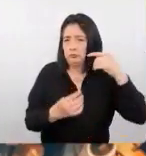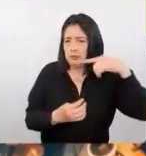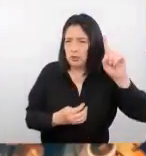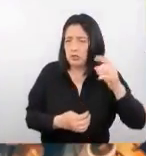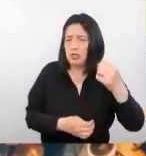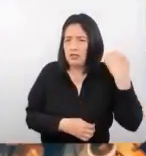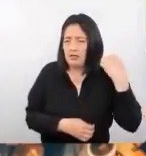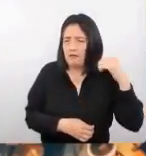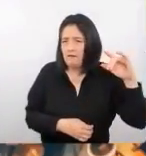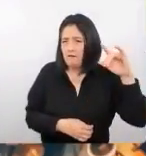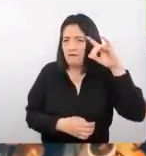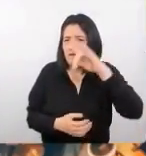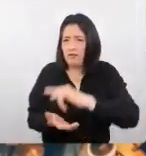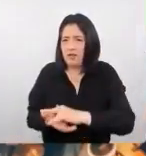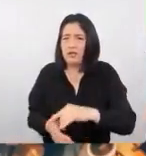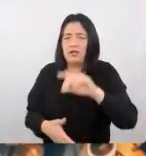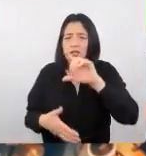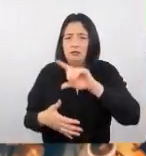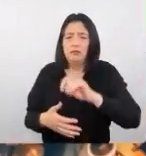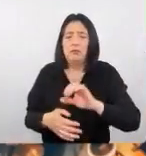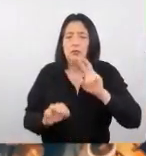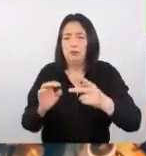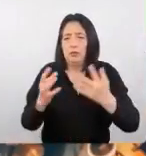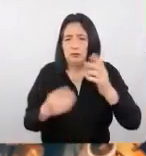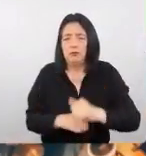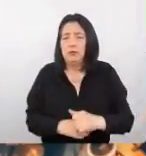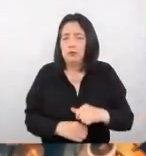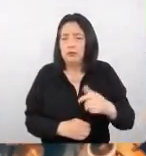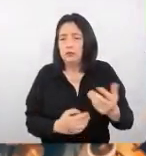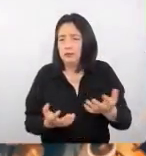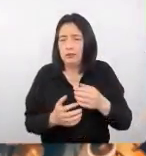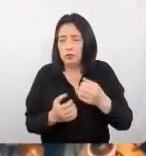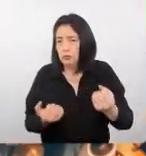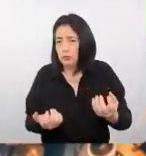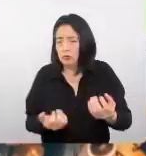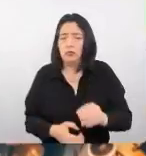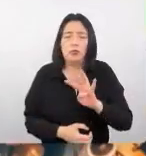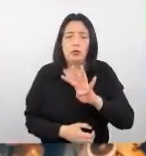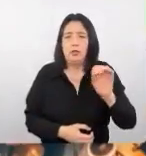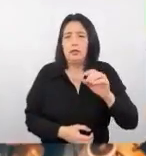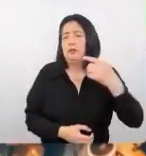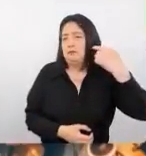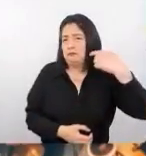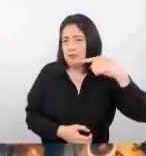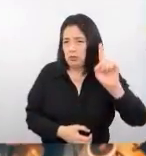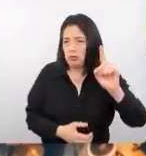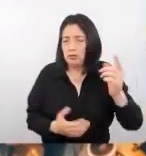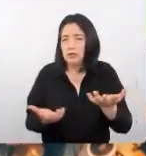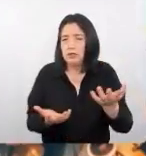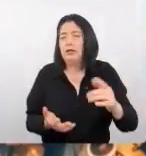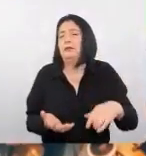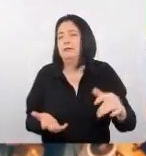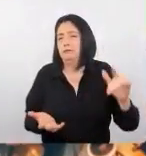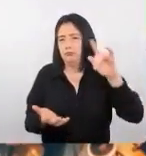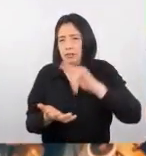viajes a Latinoamérica que se realizaron en el 2009 y de los cuales 40 millones fueron hacia Perú